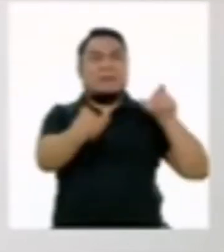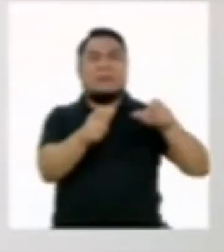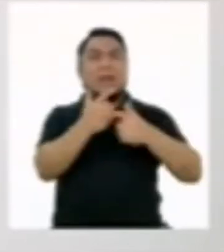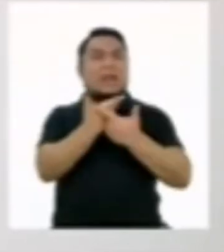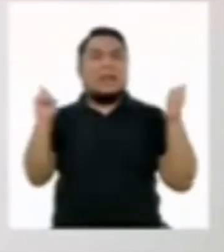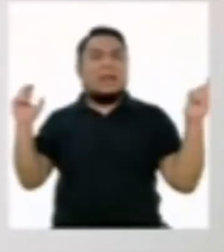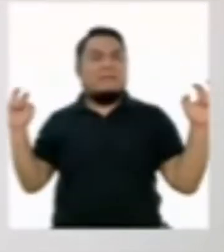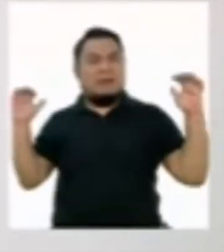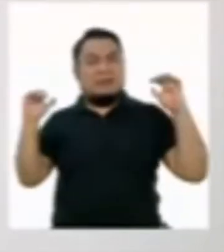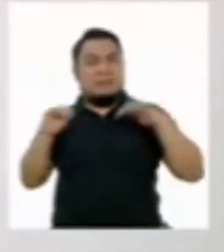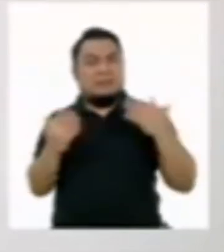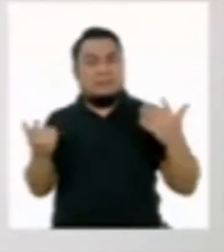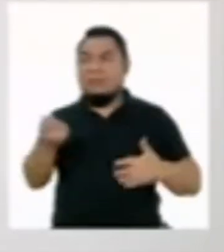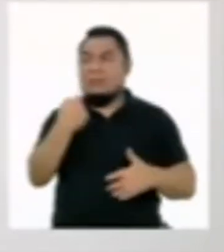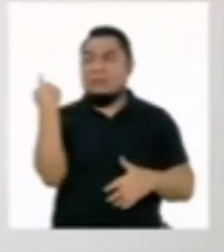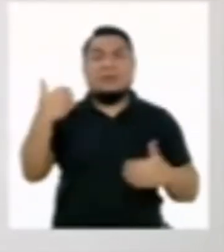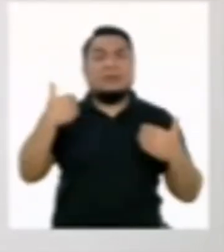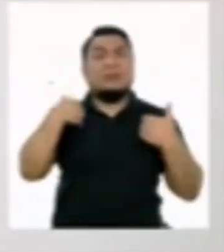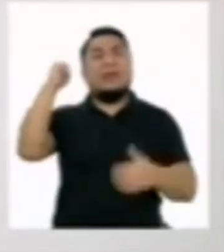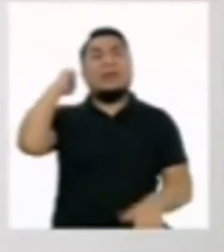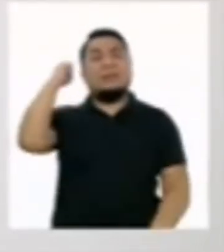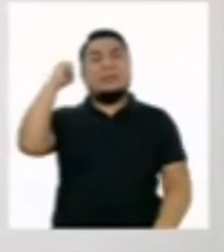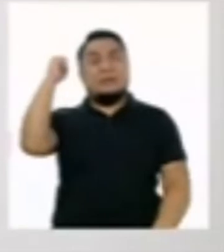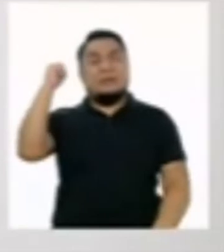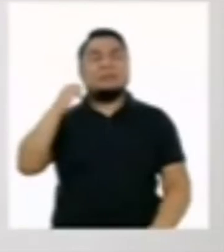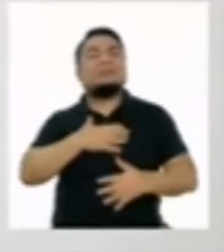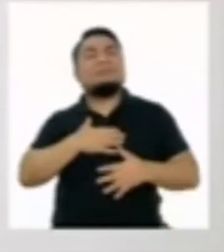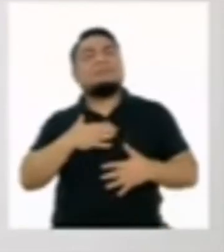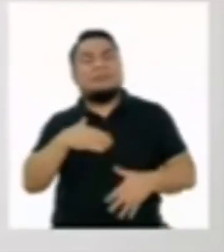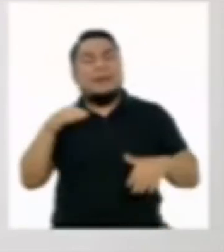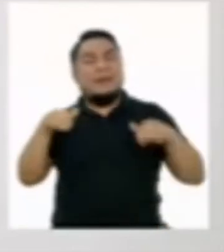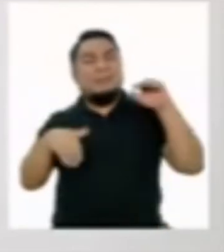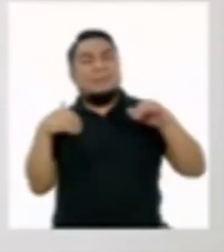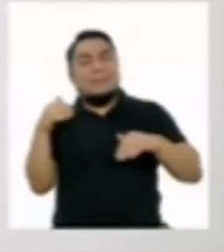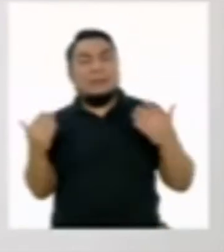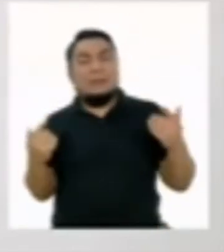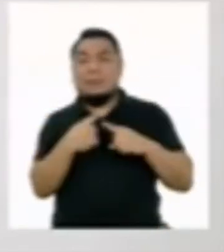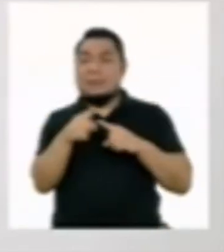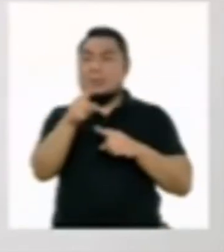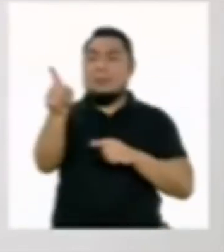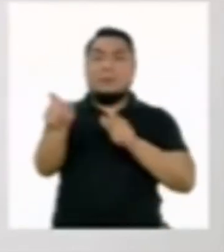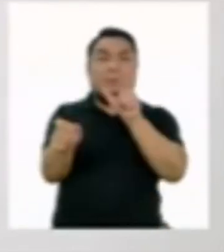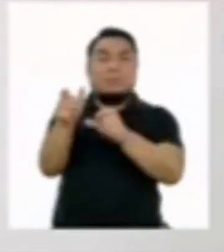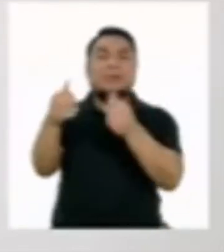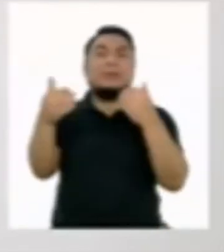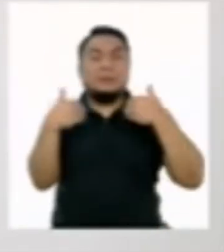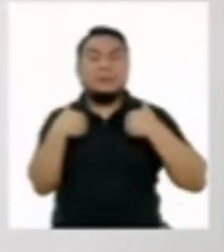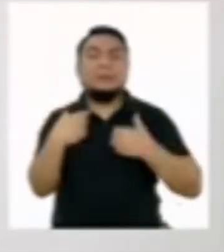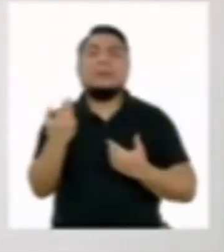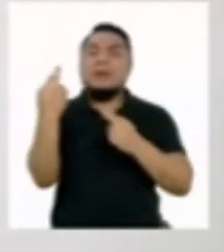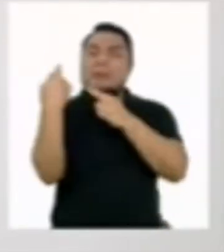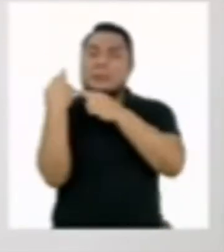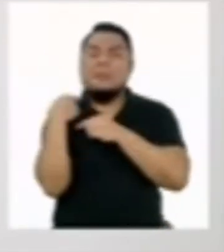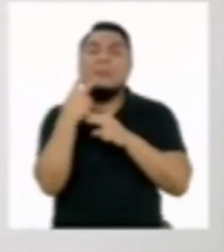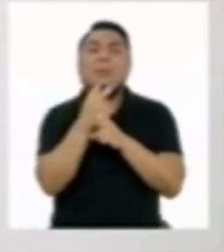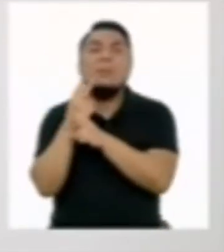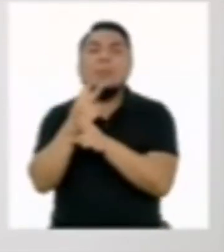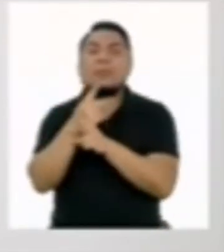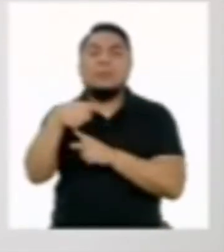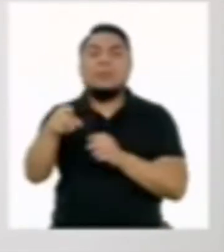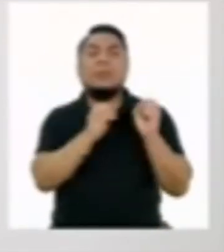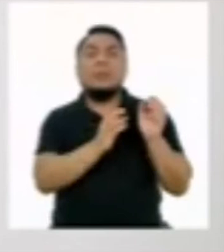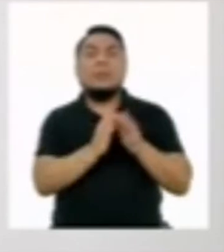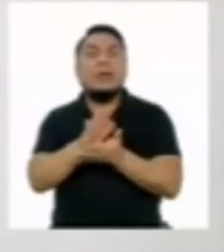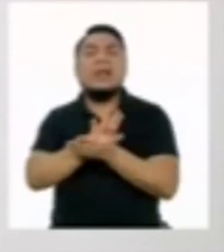Así como todos tienen derecho a gozar de ellas, asimismo las personas tienen el deber de cuidar